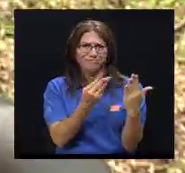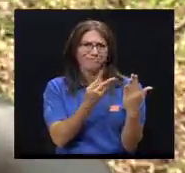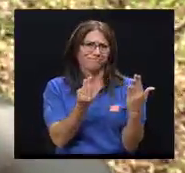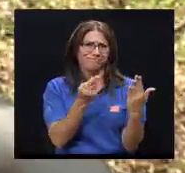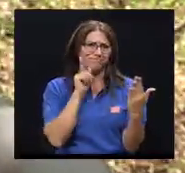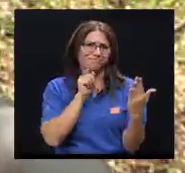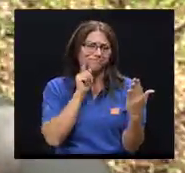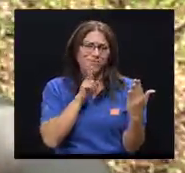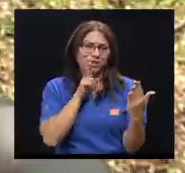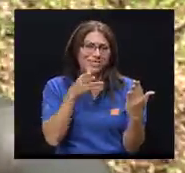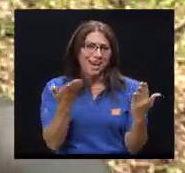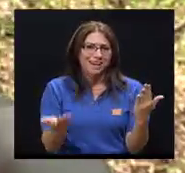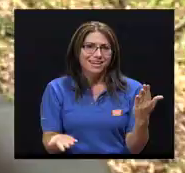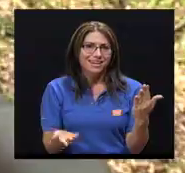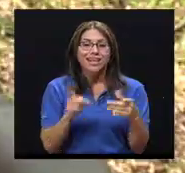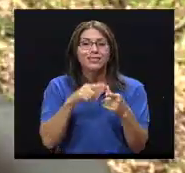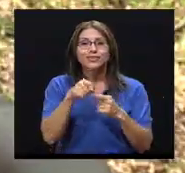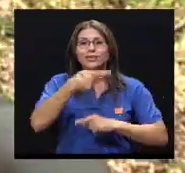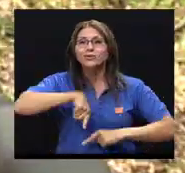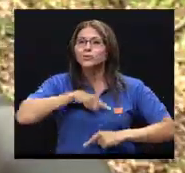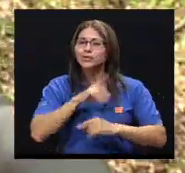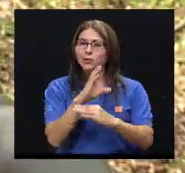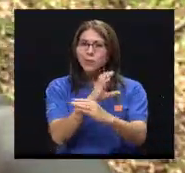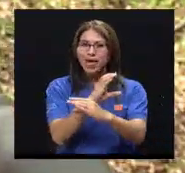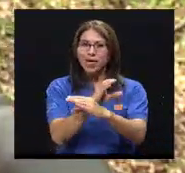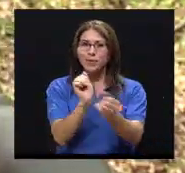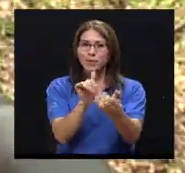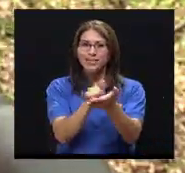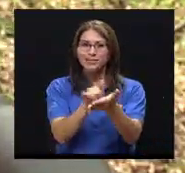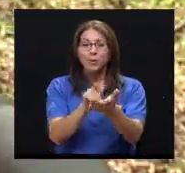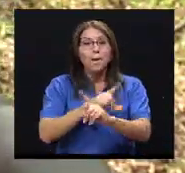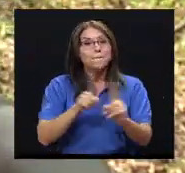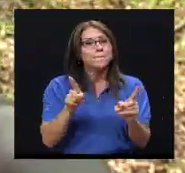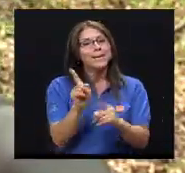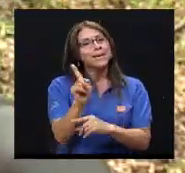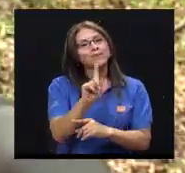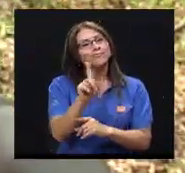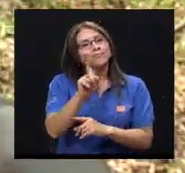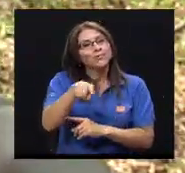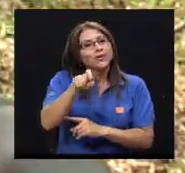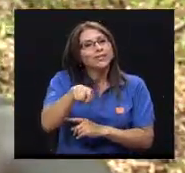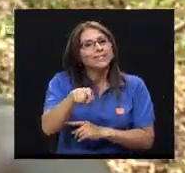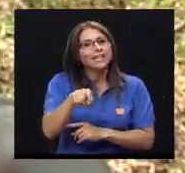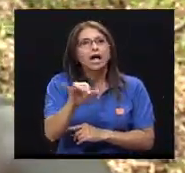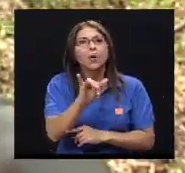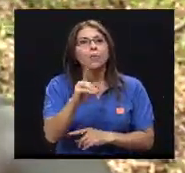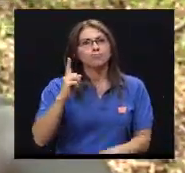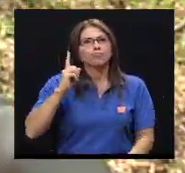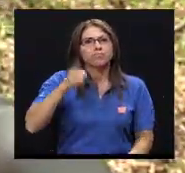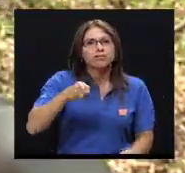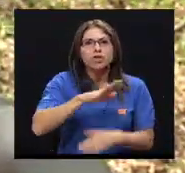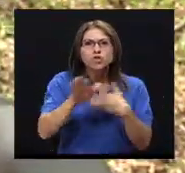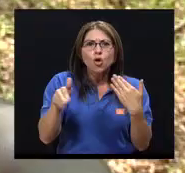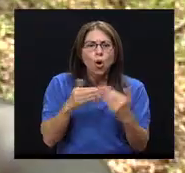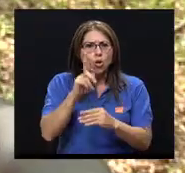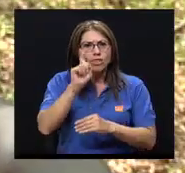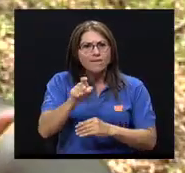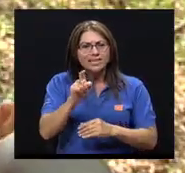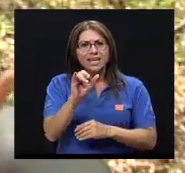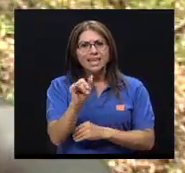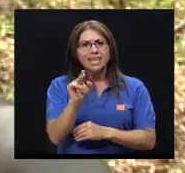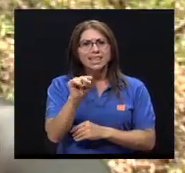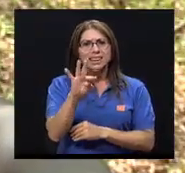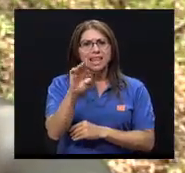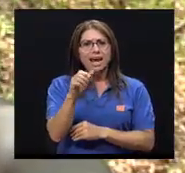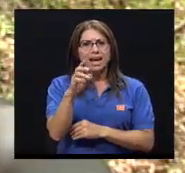en el paquete, porque no es real. Entonces tenemos que tener mucho cuidado con eso. Pero no hay necesidad, ni es mandatorio, que todo tenga que ser integral